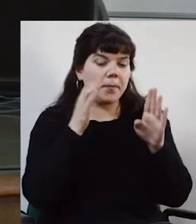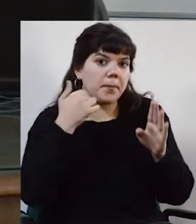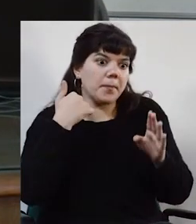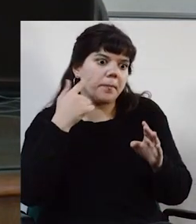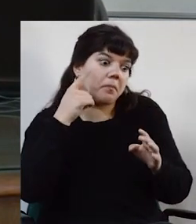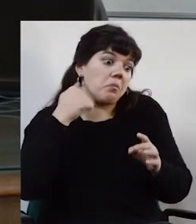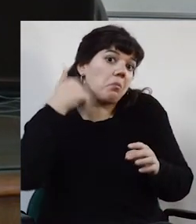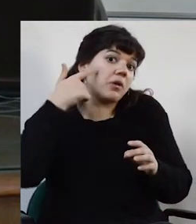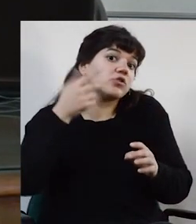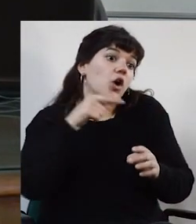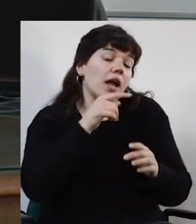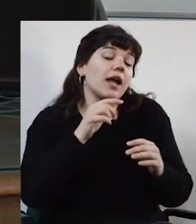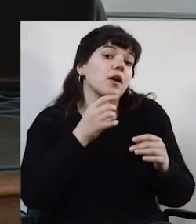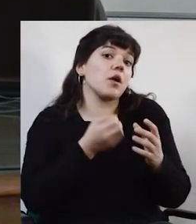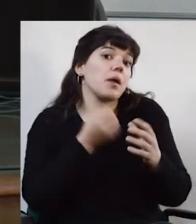conocimiento.